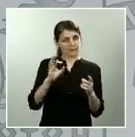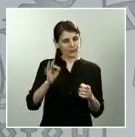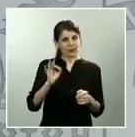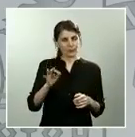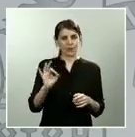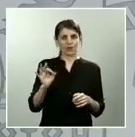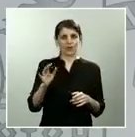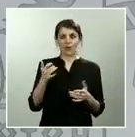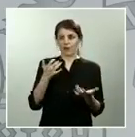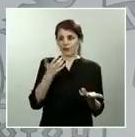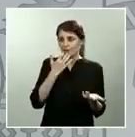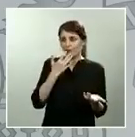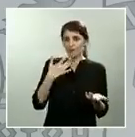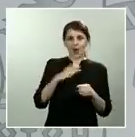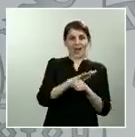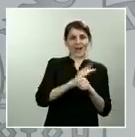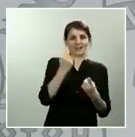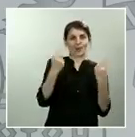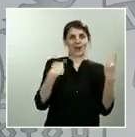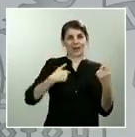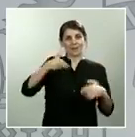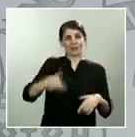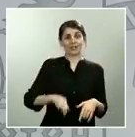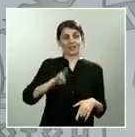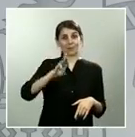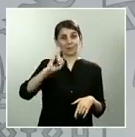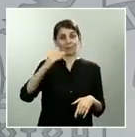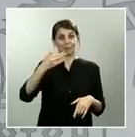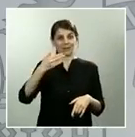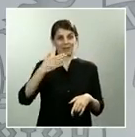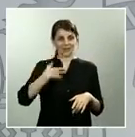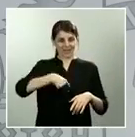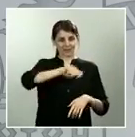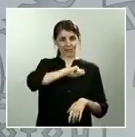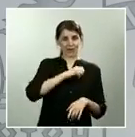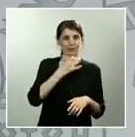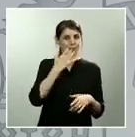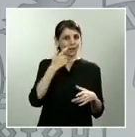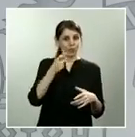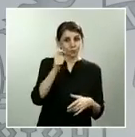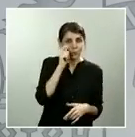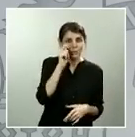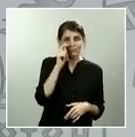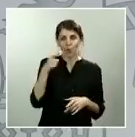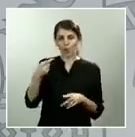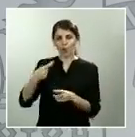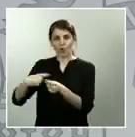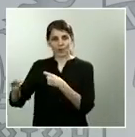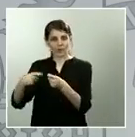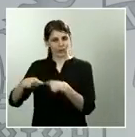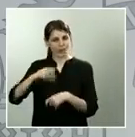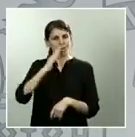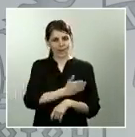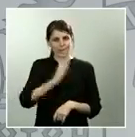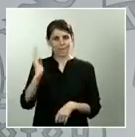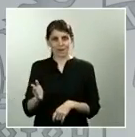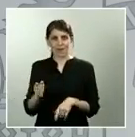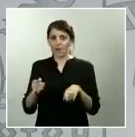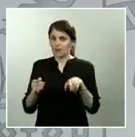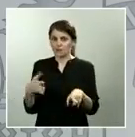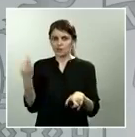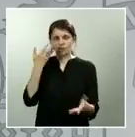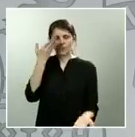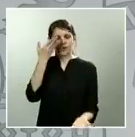puede ser el turismo o puede ser el comercio, todos esos elementos tendrán que ser tenidos en cuenta para que la cantidad que se pudiera